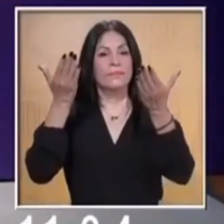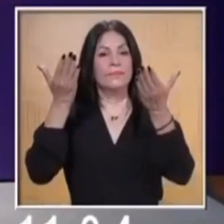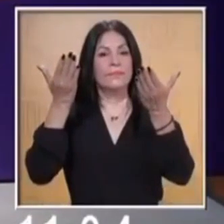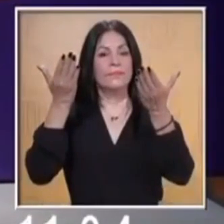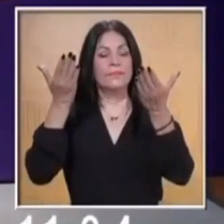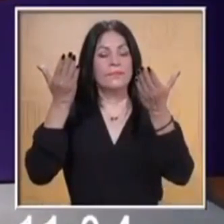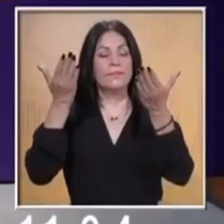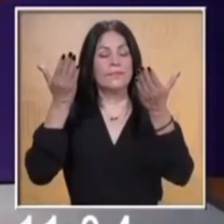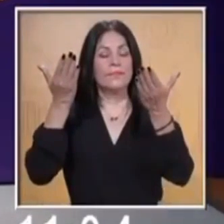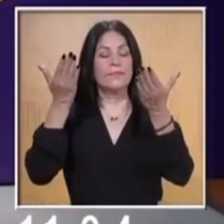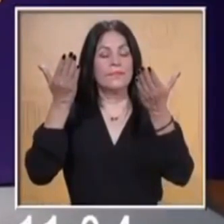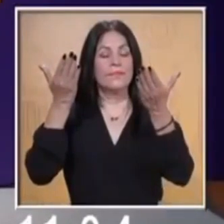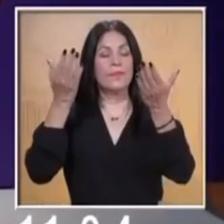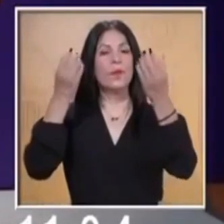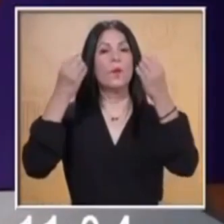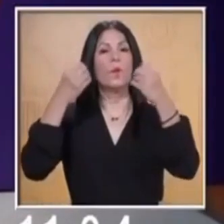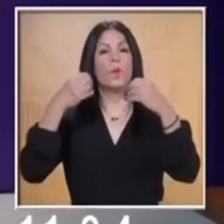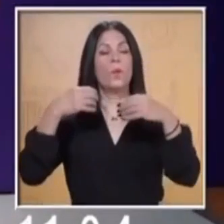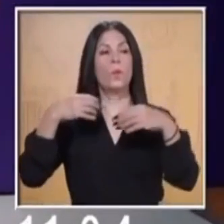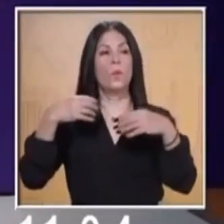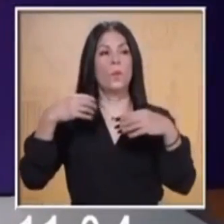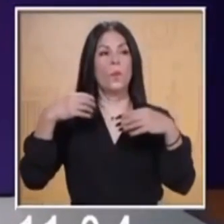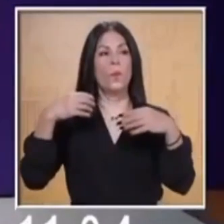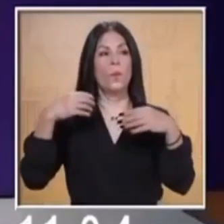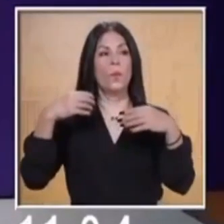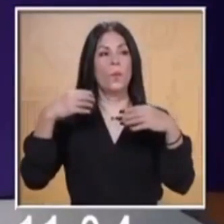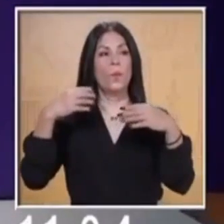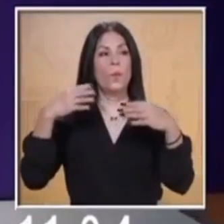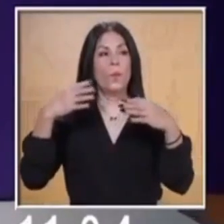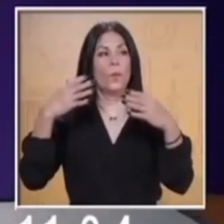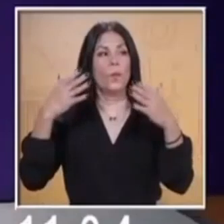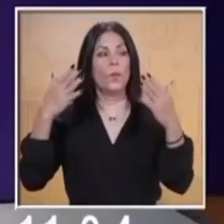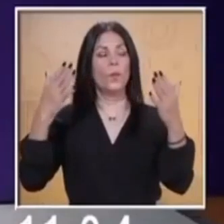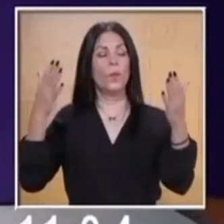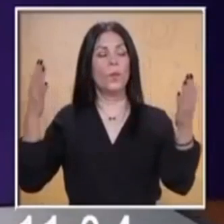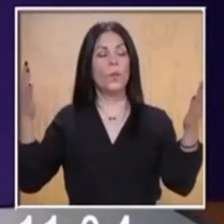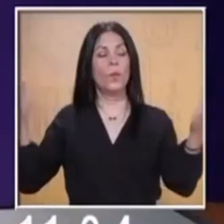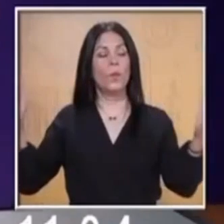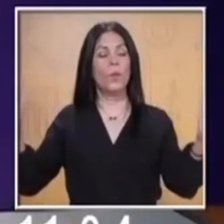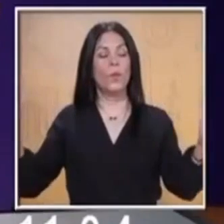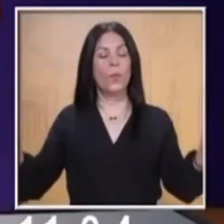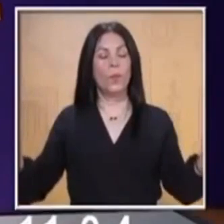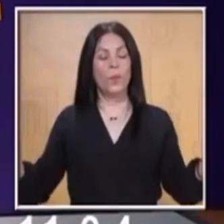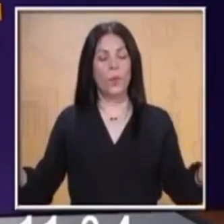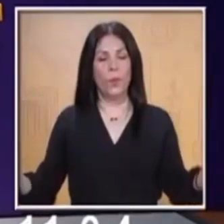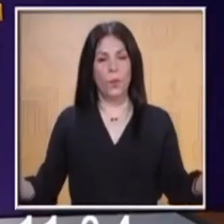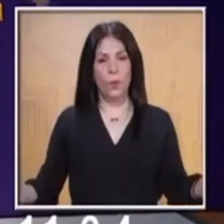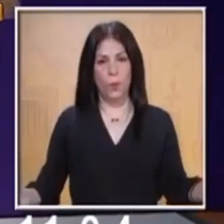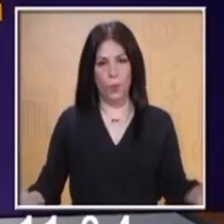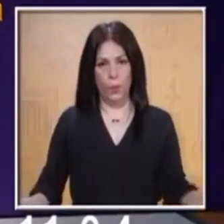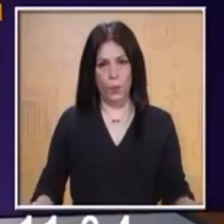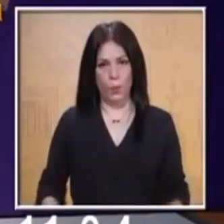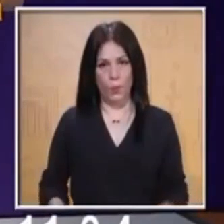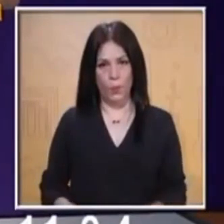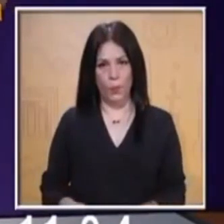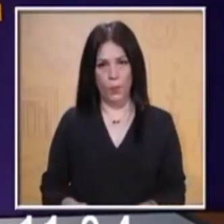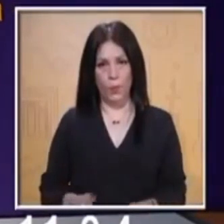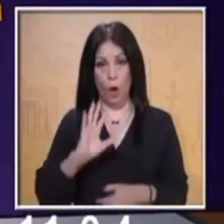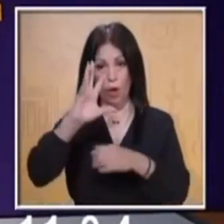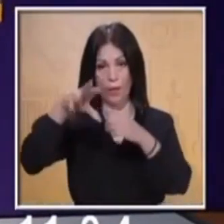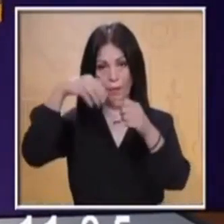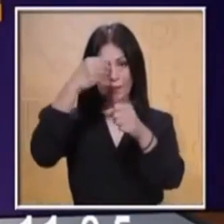Ahora sí, soltamos el aire en tres tiempos. Dos, tres, muy bien, otra vez.